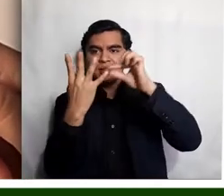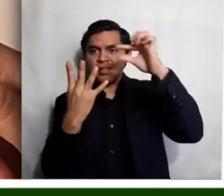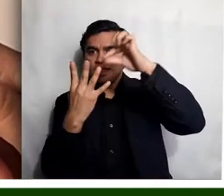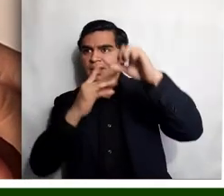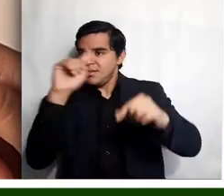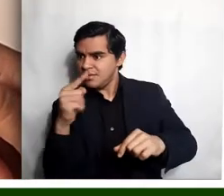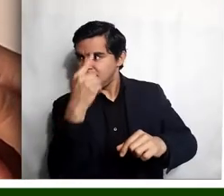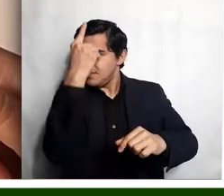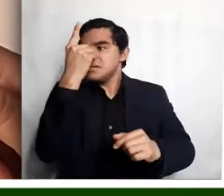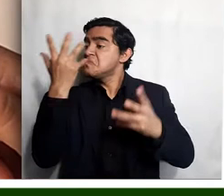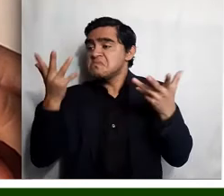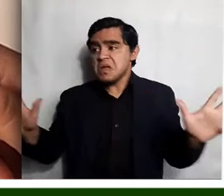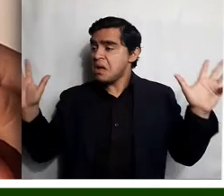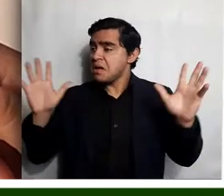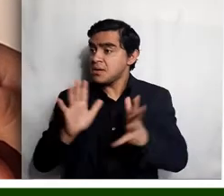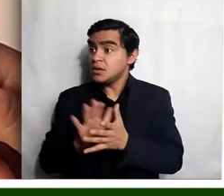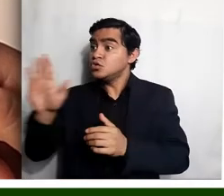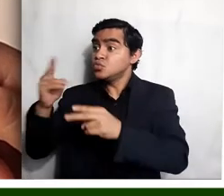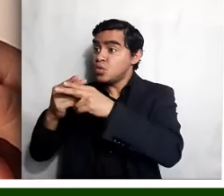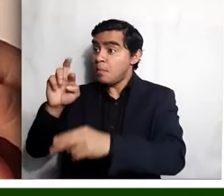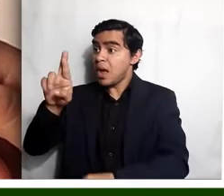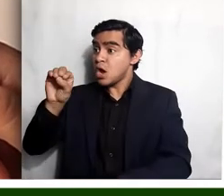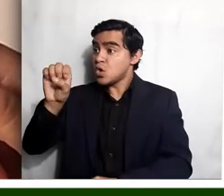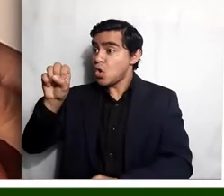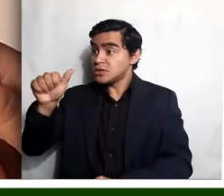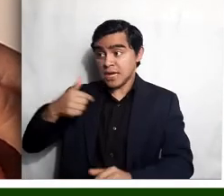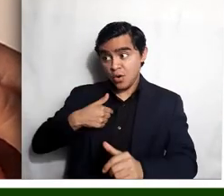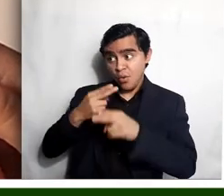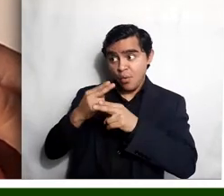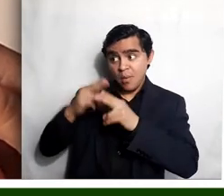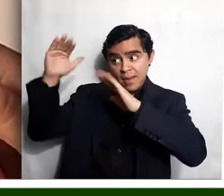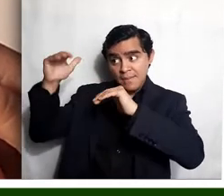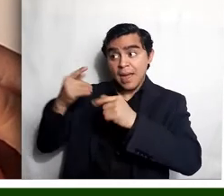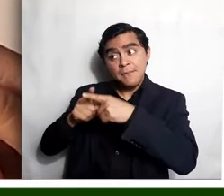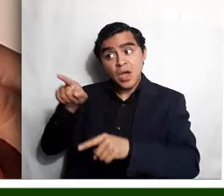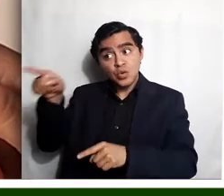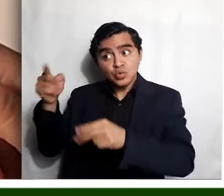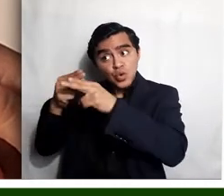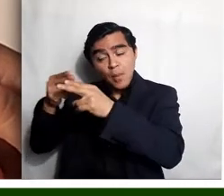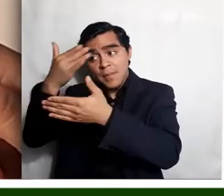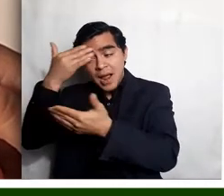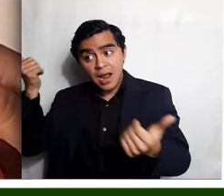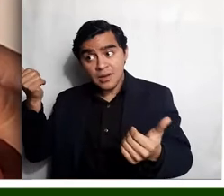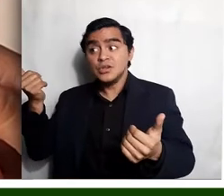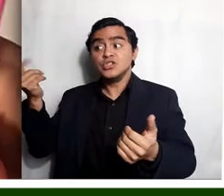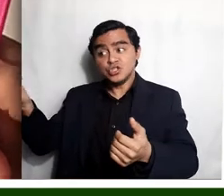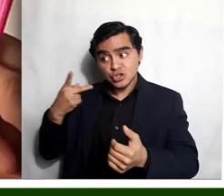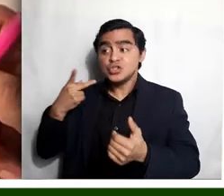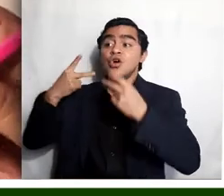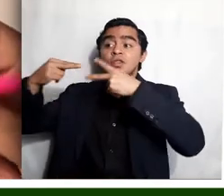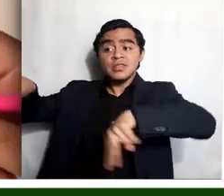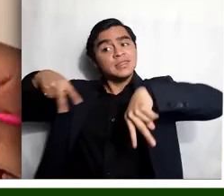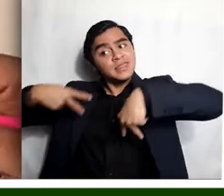espiga y nada más. Te llamas Rosa y yo Esperanza, pero tu nombre olvidarás, porque seremos una danza